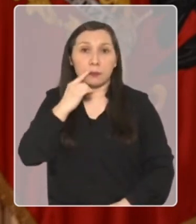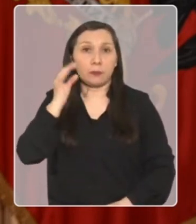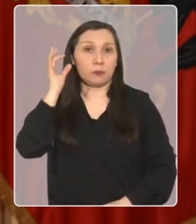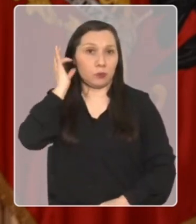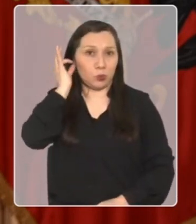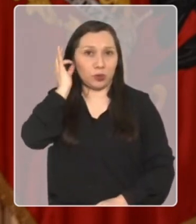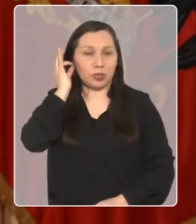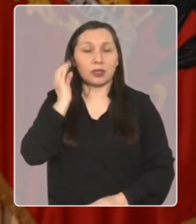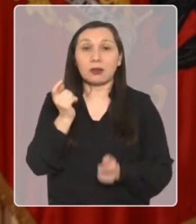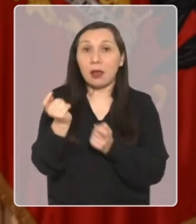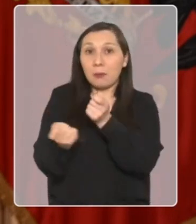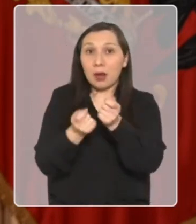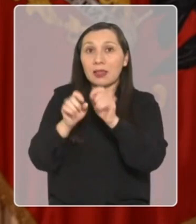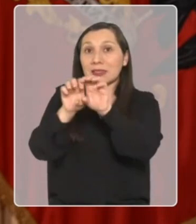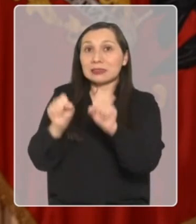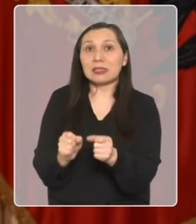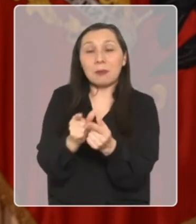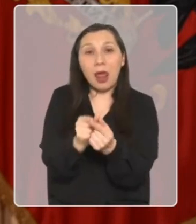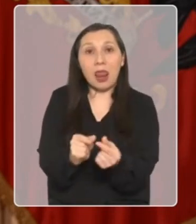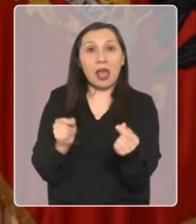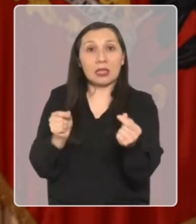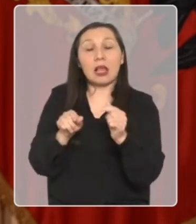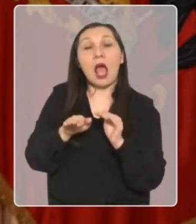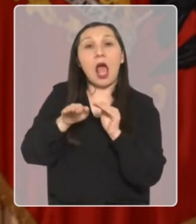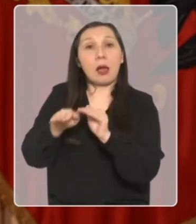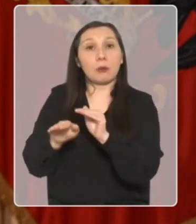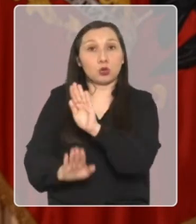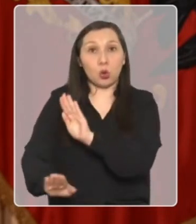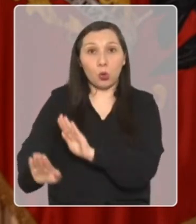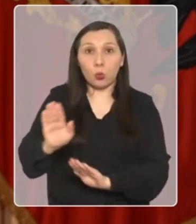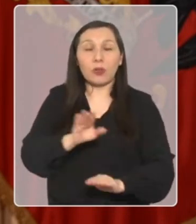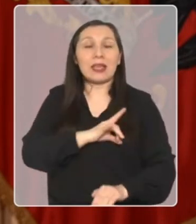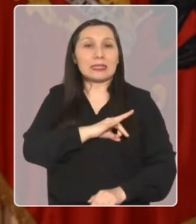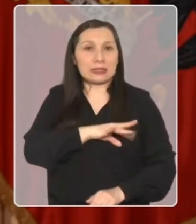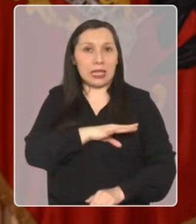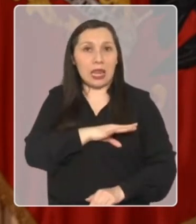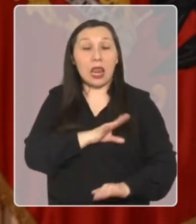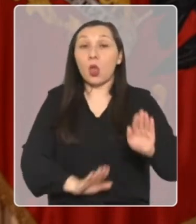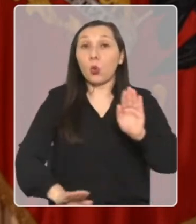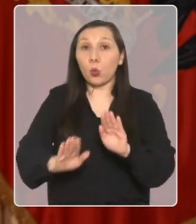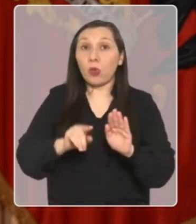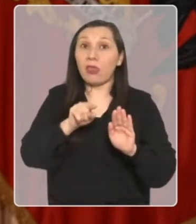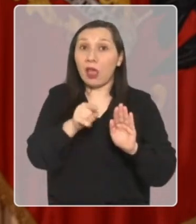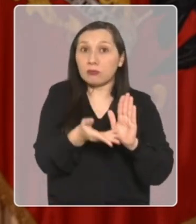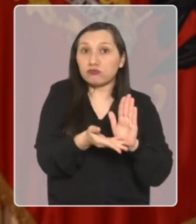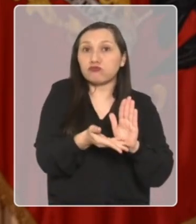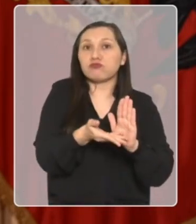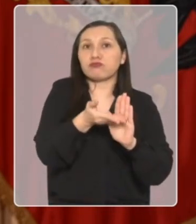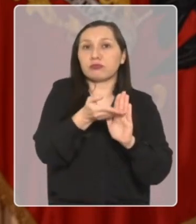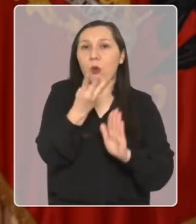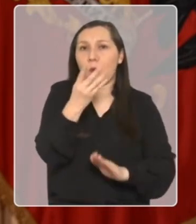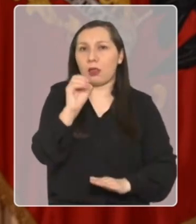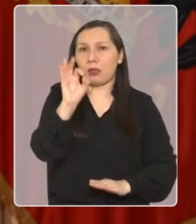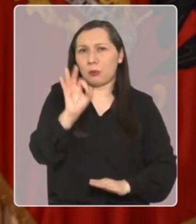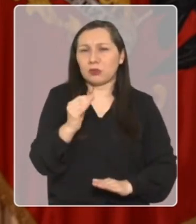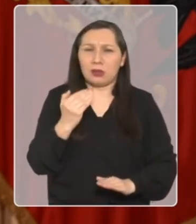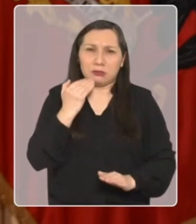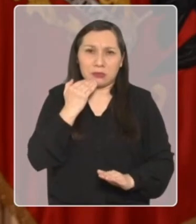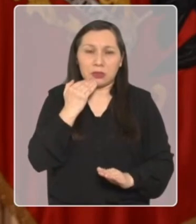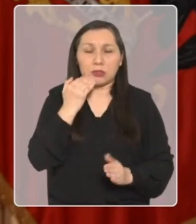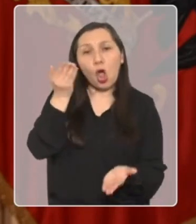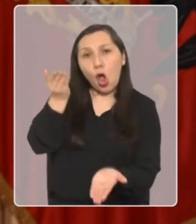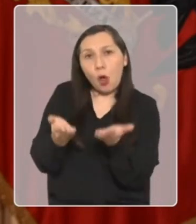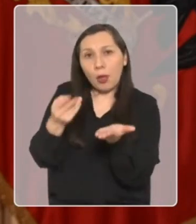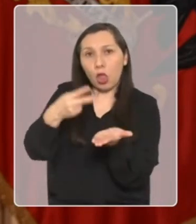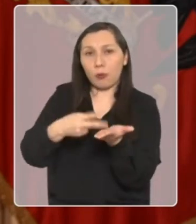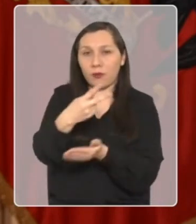a niños y niñas. Los recursos para el Sistema Nacional de Apoyos y Cuidados, Chile Cuida, van a crecer casi en un 40